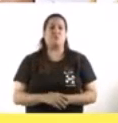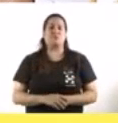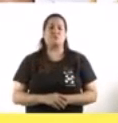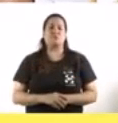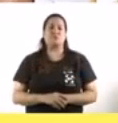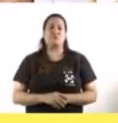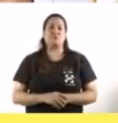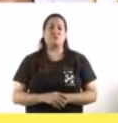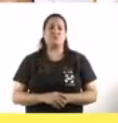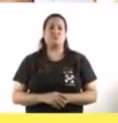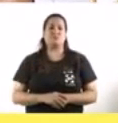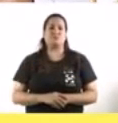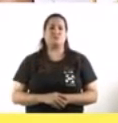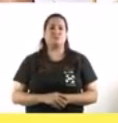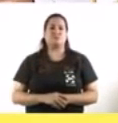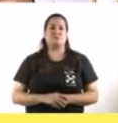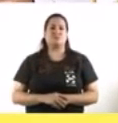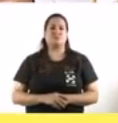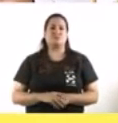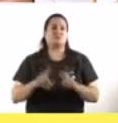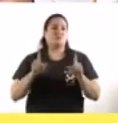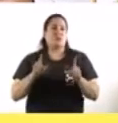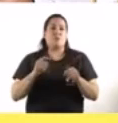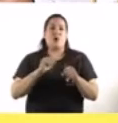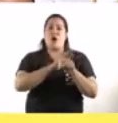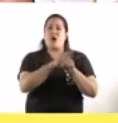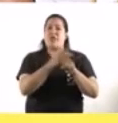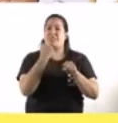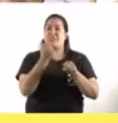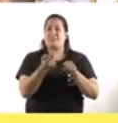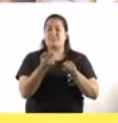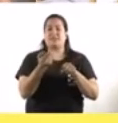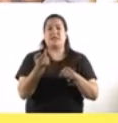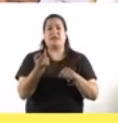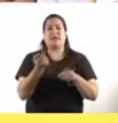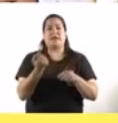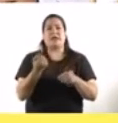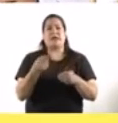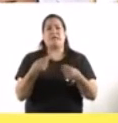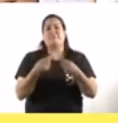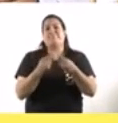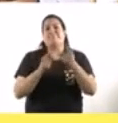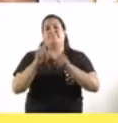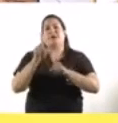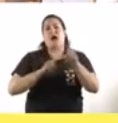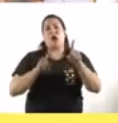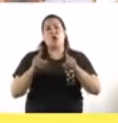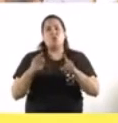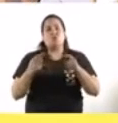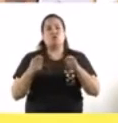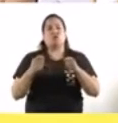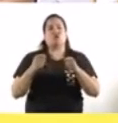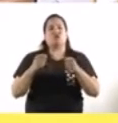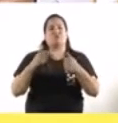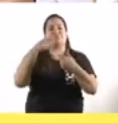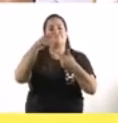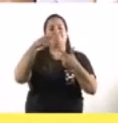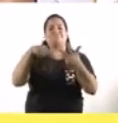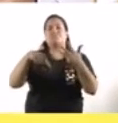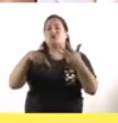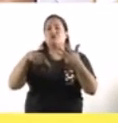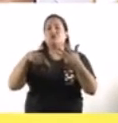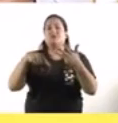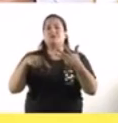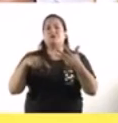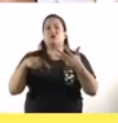y nuevamente como comentaba Horacio hace un rato hay un conjunto de indicadores que representan la realidad epidemiológica de